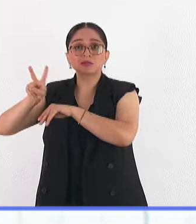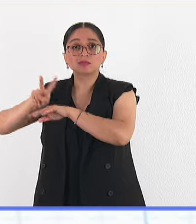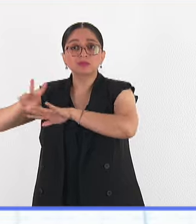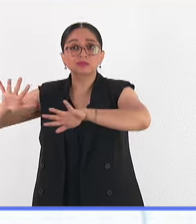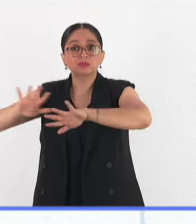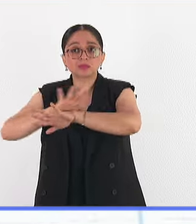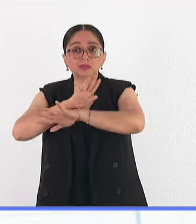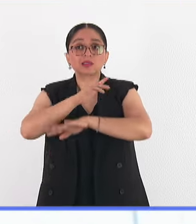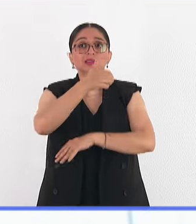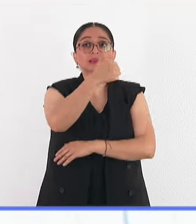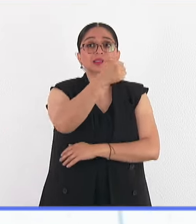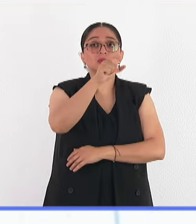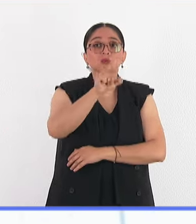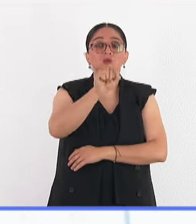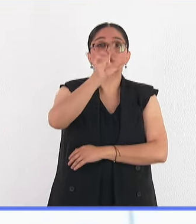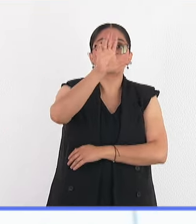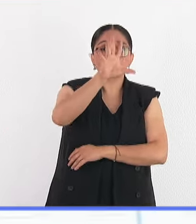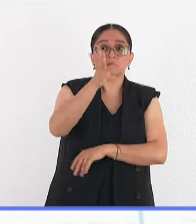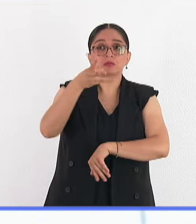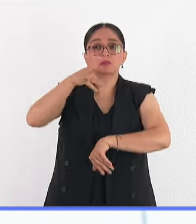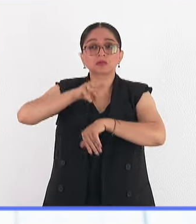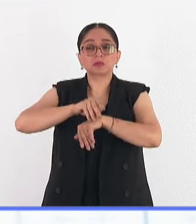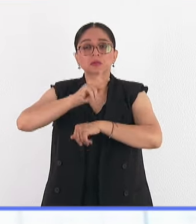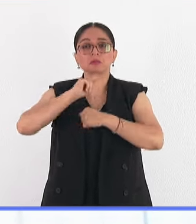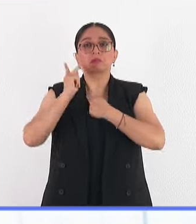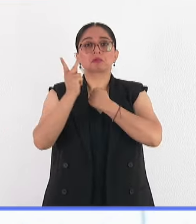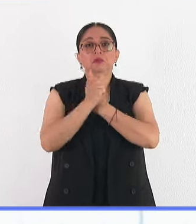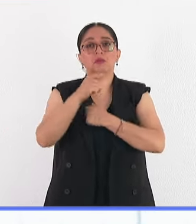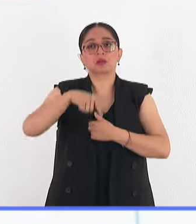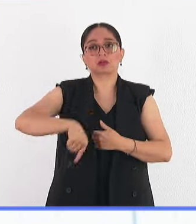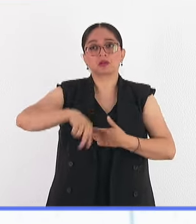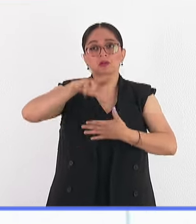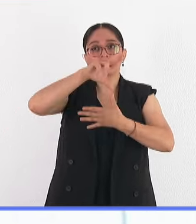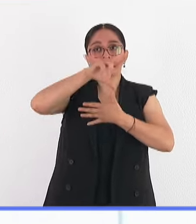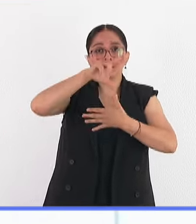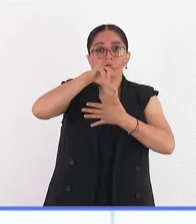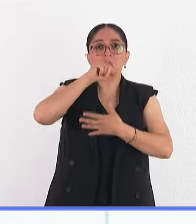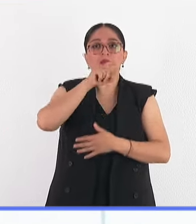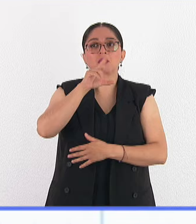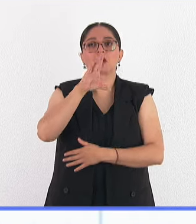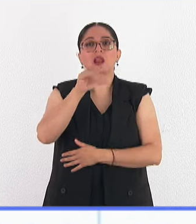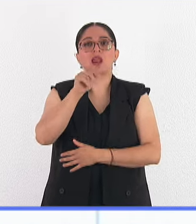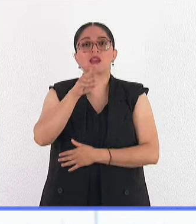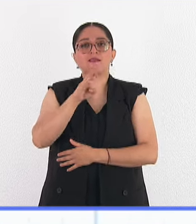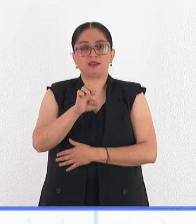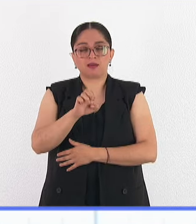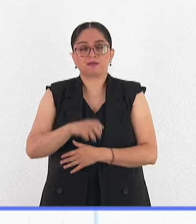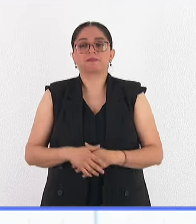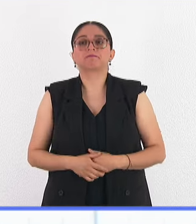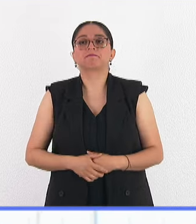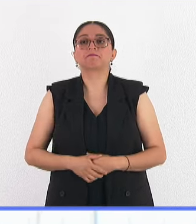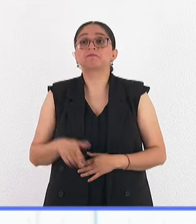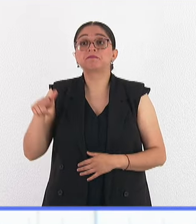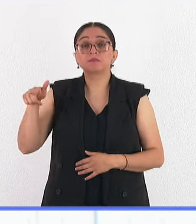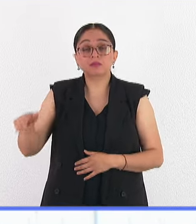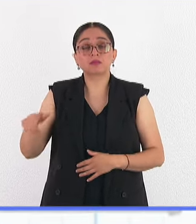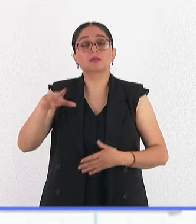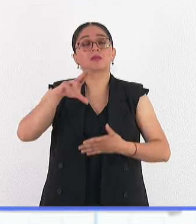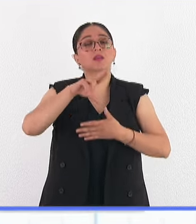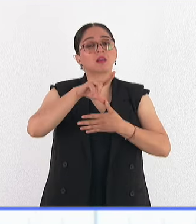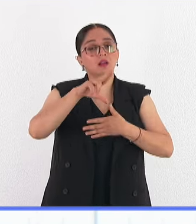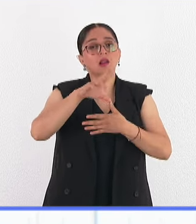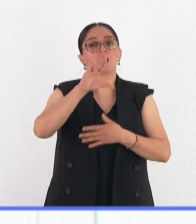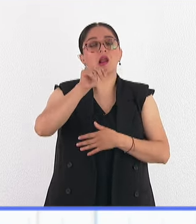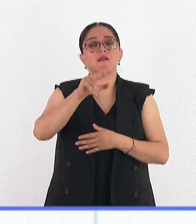6.5 millones buscaron refugio en países de América Latina y el Caribe. La región de América Latina y el Caribe es la región que más ha